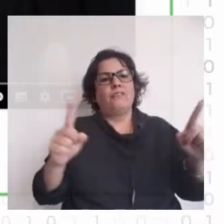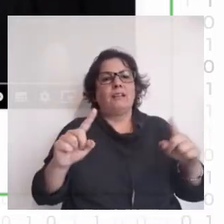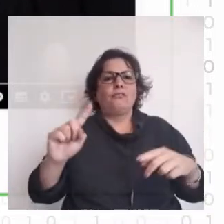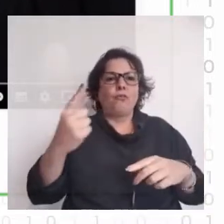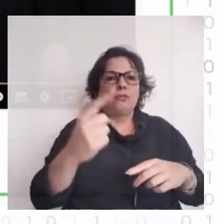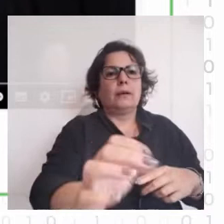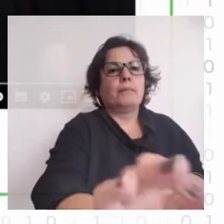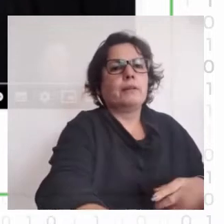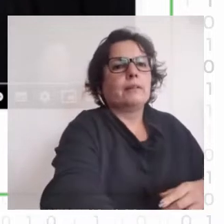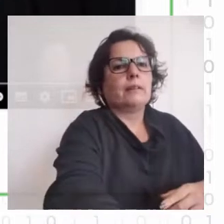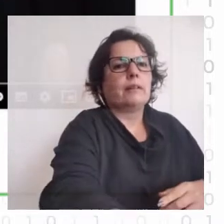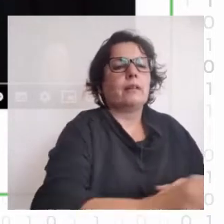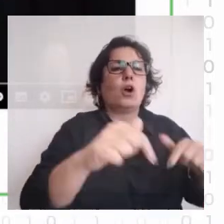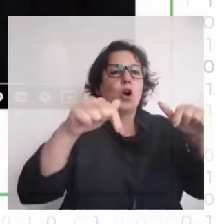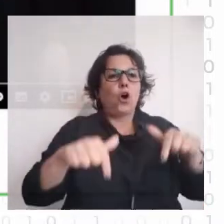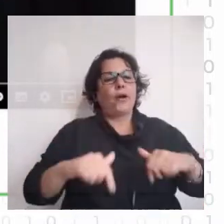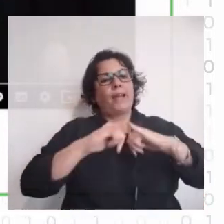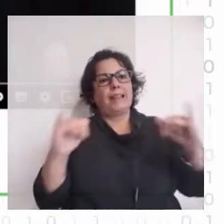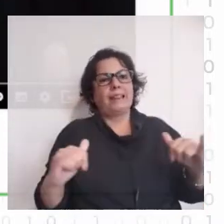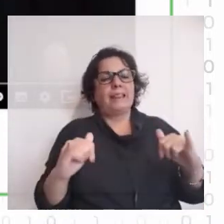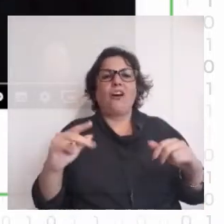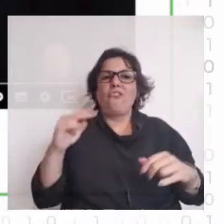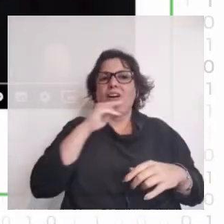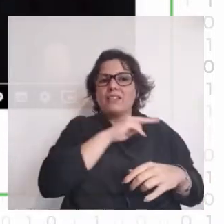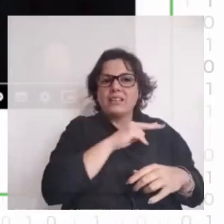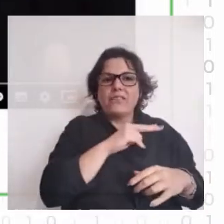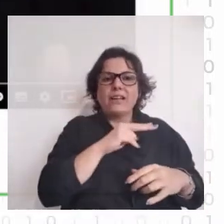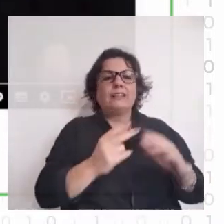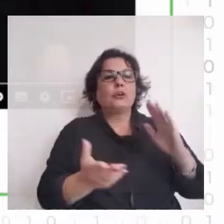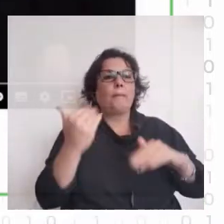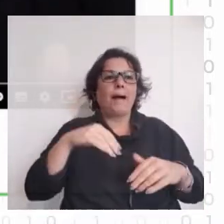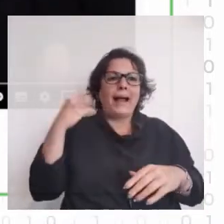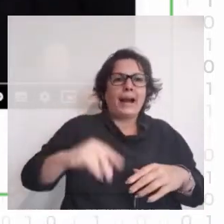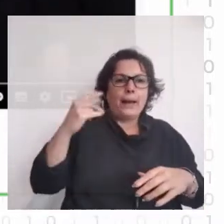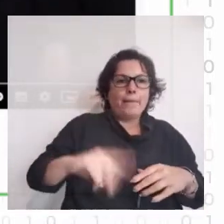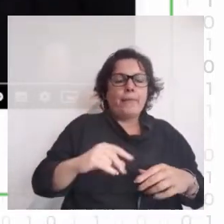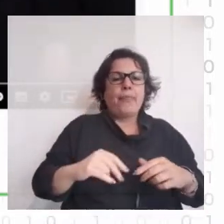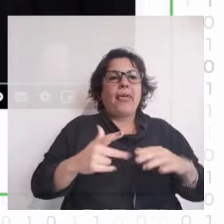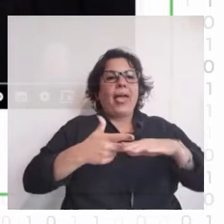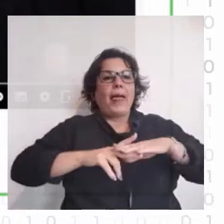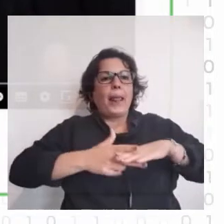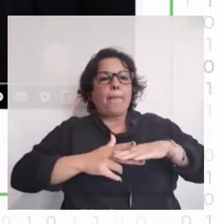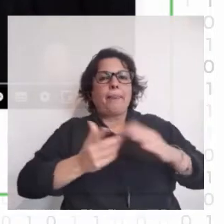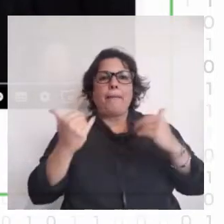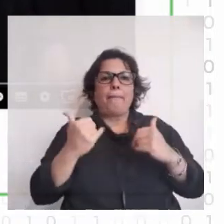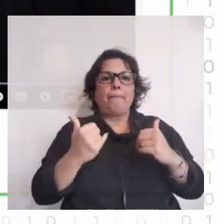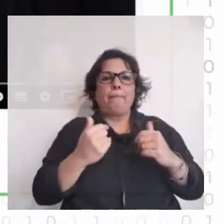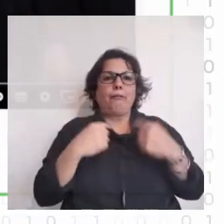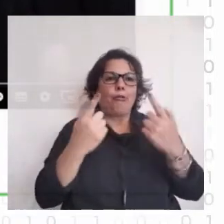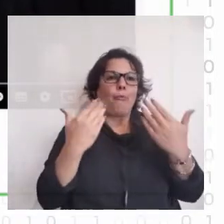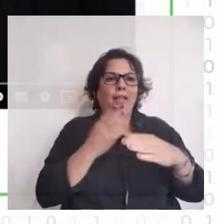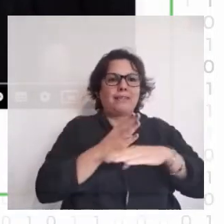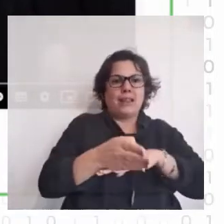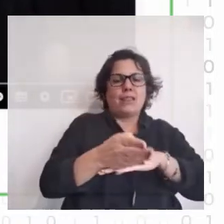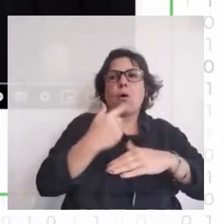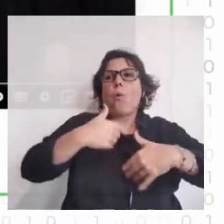es que hoy en día las falsificaciones se hacen de forma mucho más rápida y las herramientas son mucho más accesibles a todos. Es decir cualquier persona con